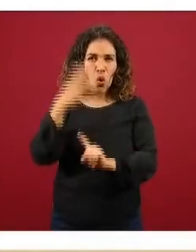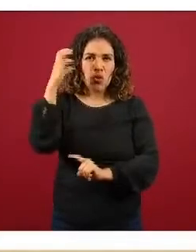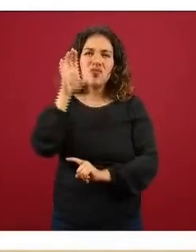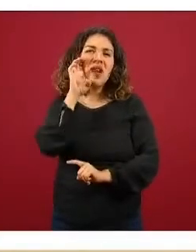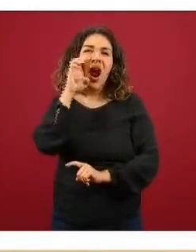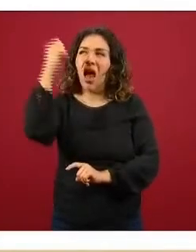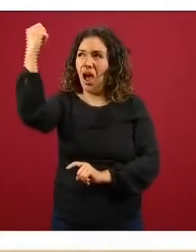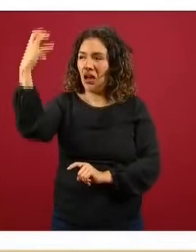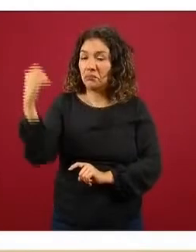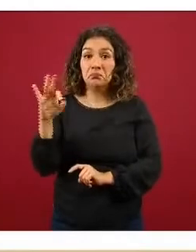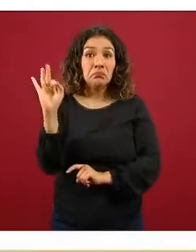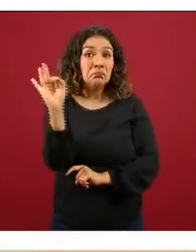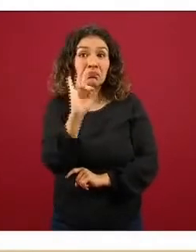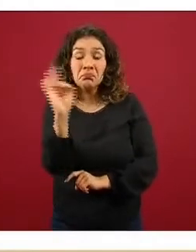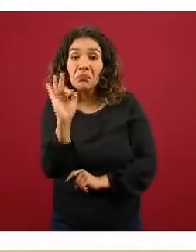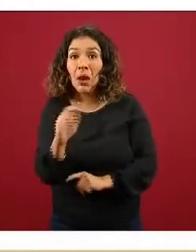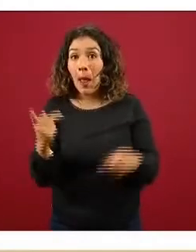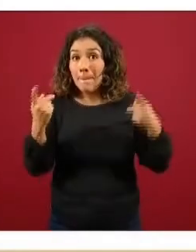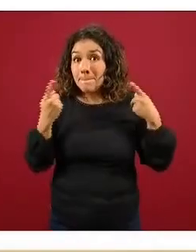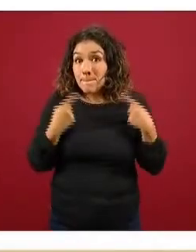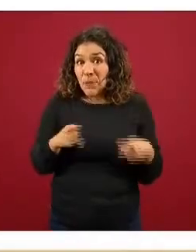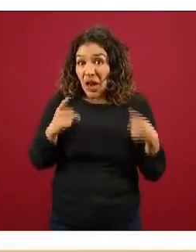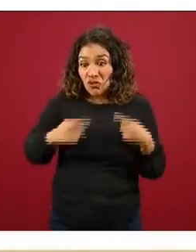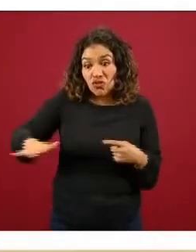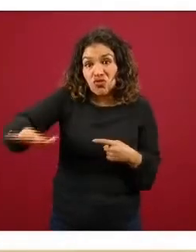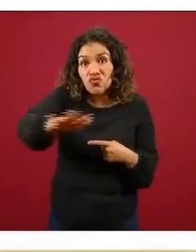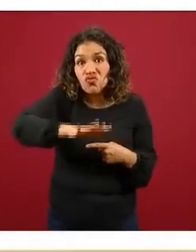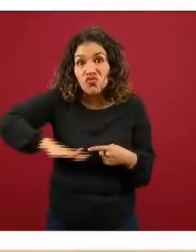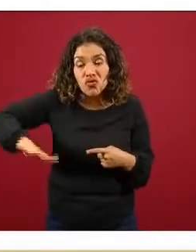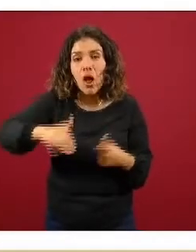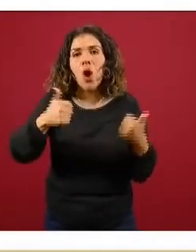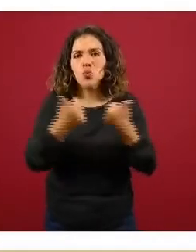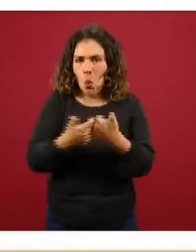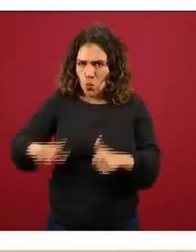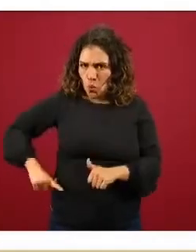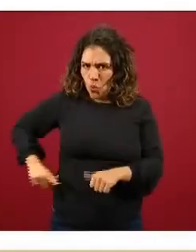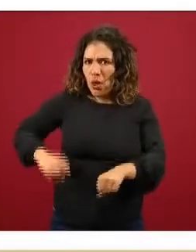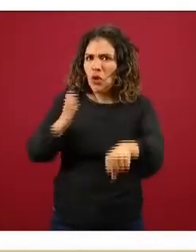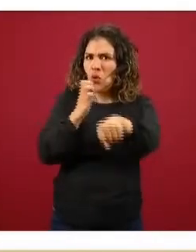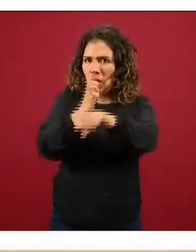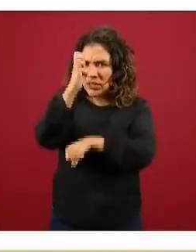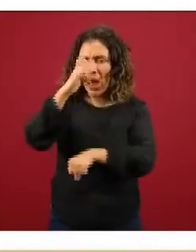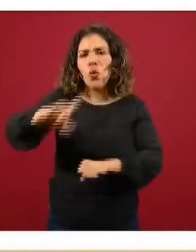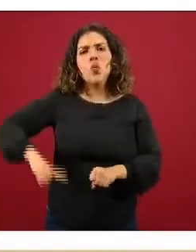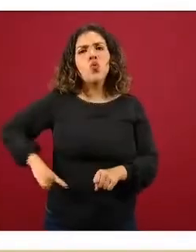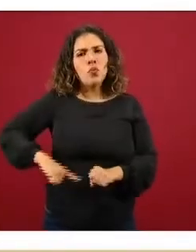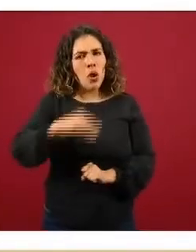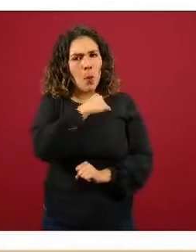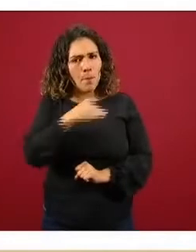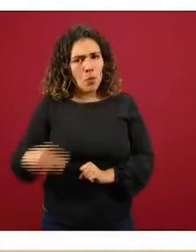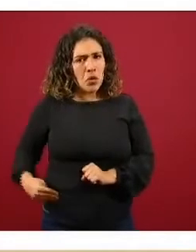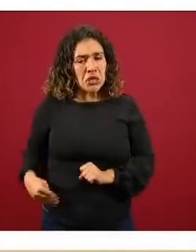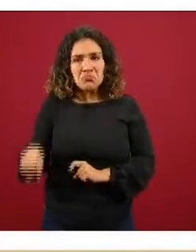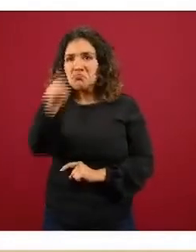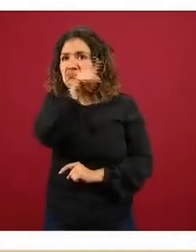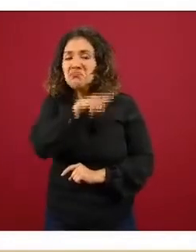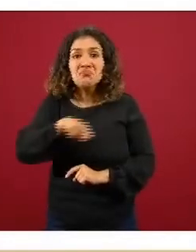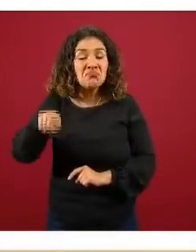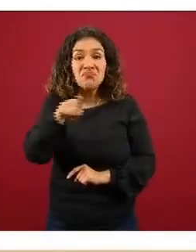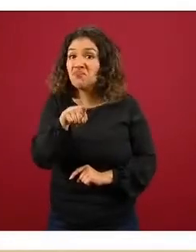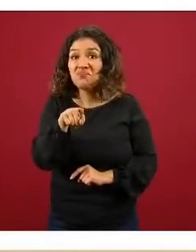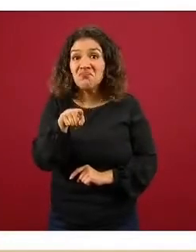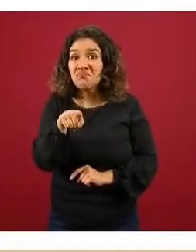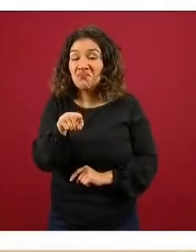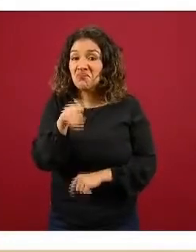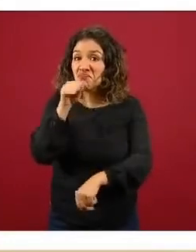si la población en conjunto con gobierno estatal y gobiernos municipales no disminuyen